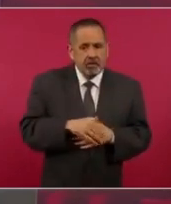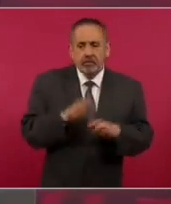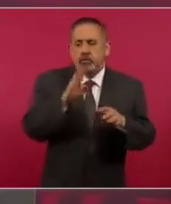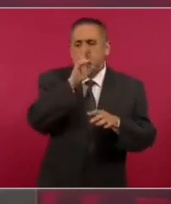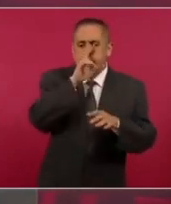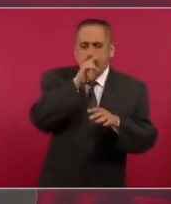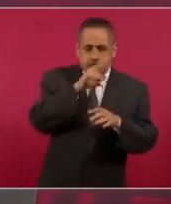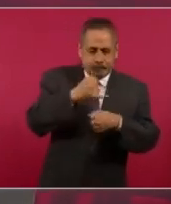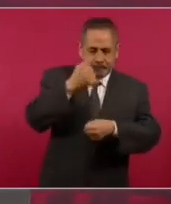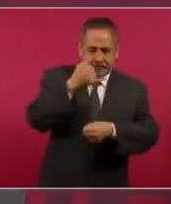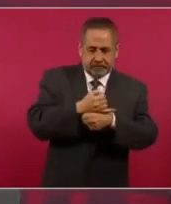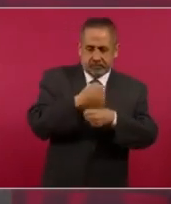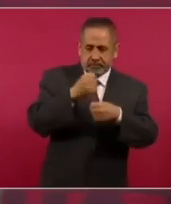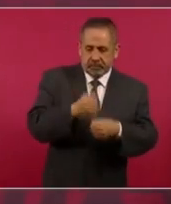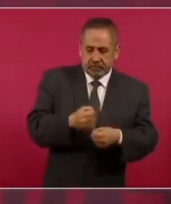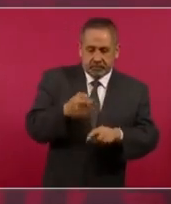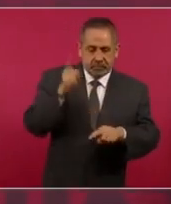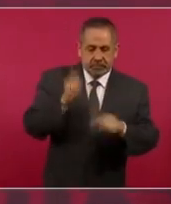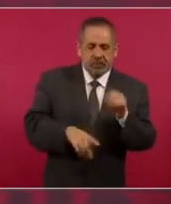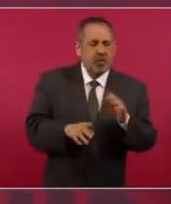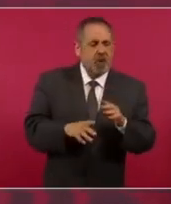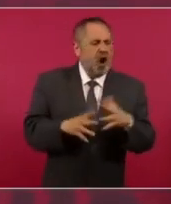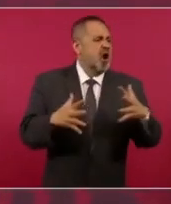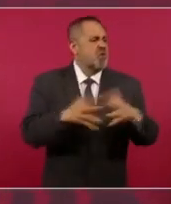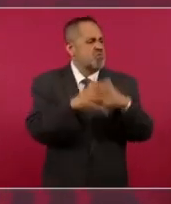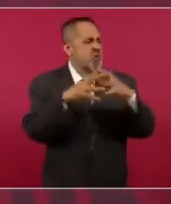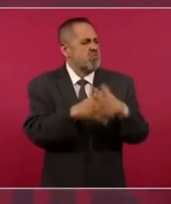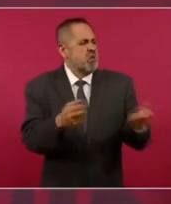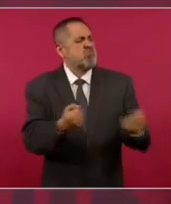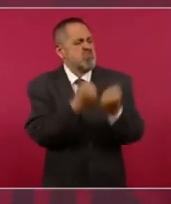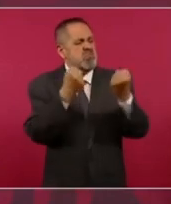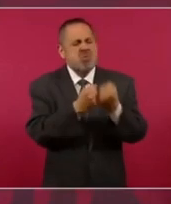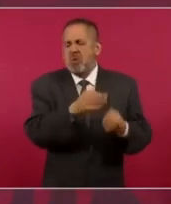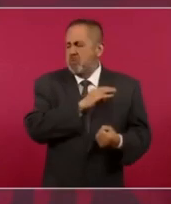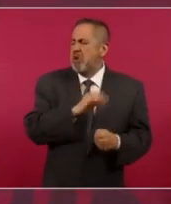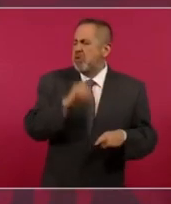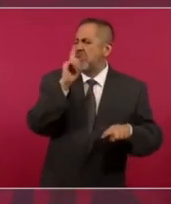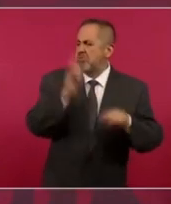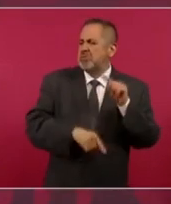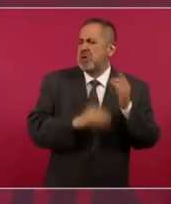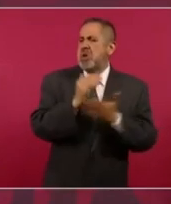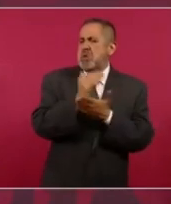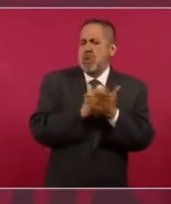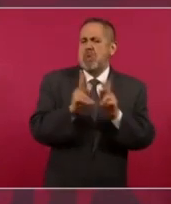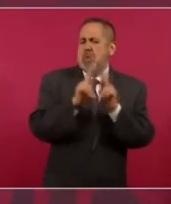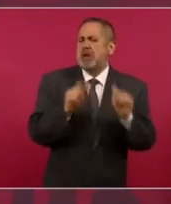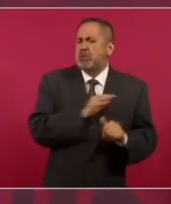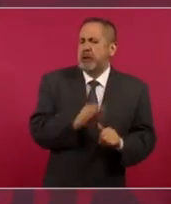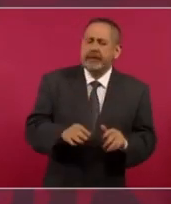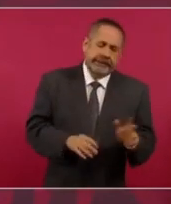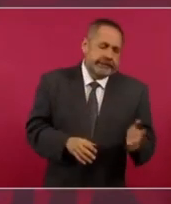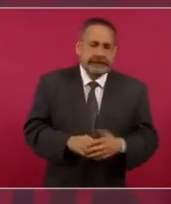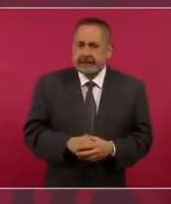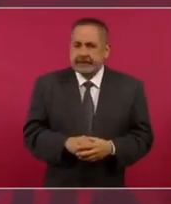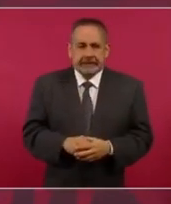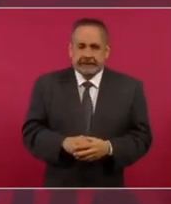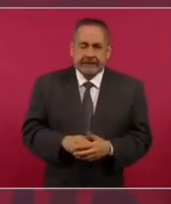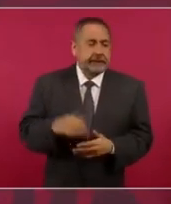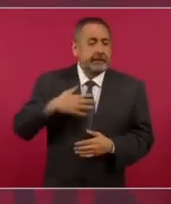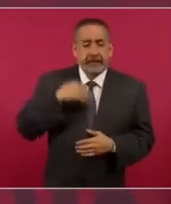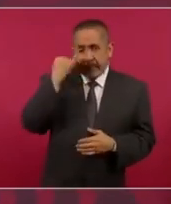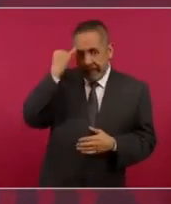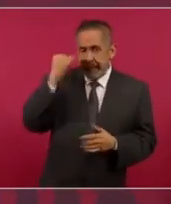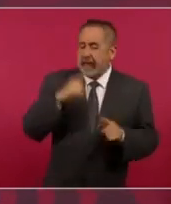problema de la inseguridad y de la violencia sólo con el uso de la fuerza. Nuestra estrategia es totalmente